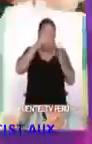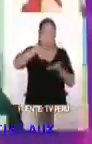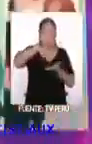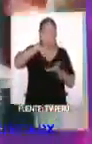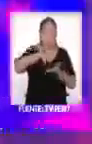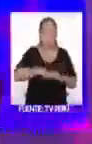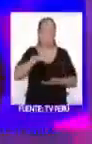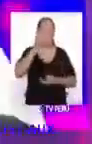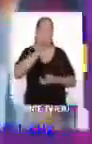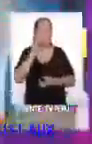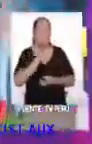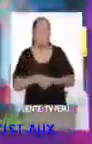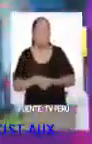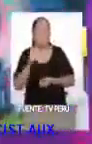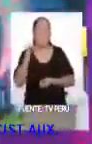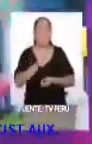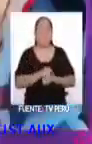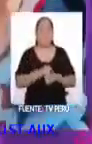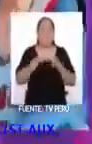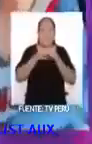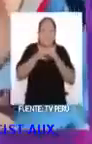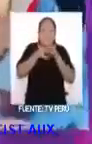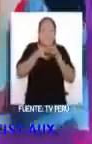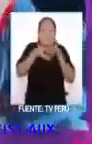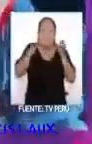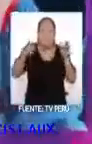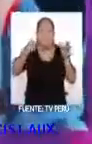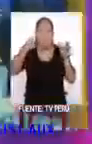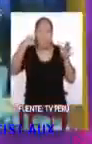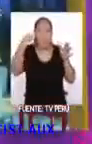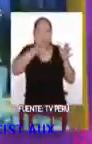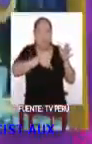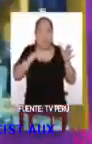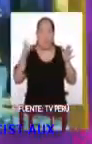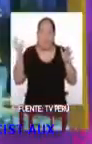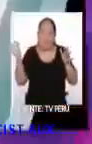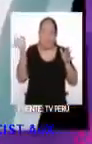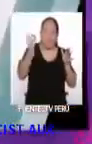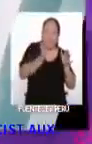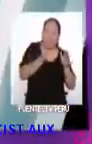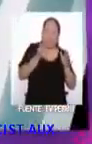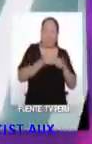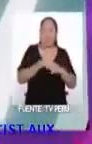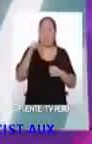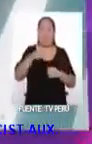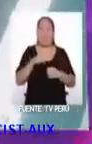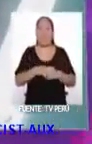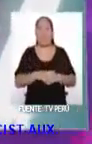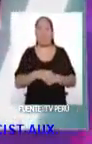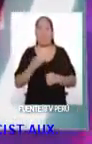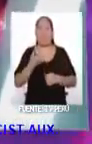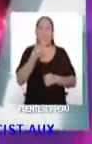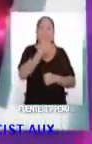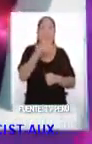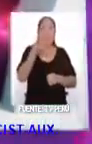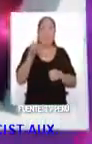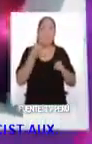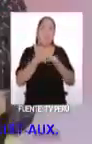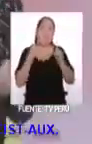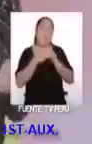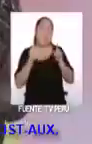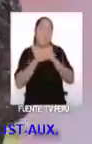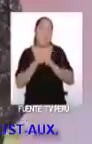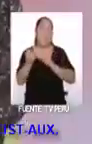todos lados. Así es. De hecho, se está como que, digamos, occidentalizando un poquito más. De hecho, han estado en los B&A's, en los